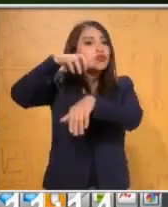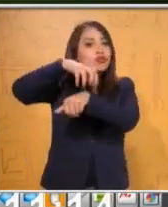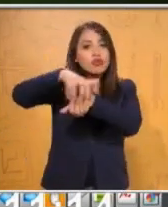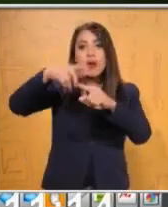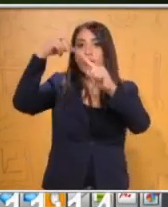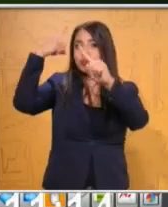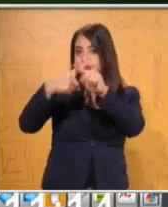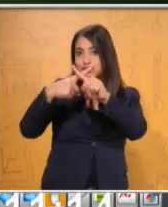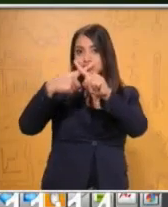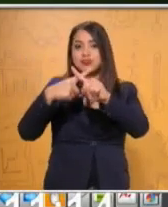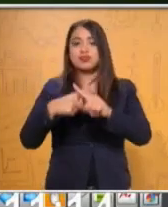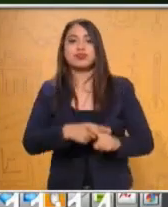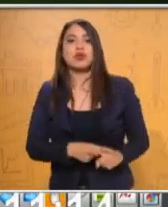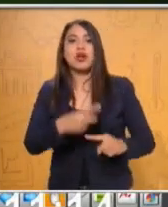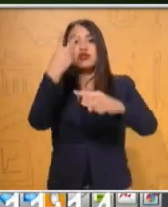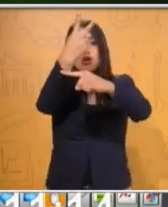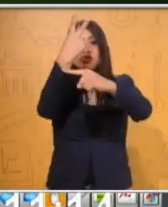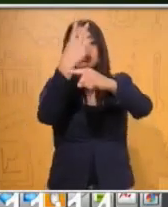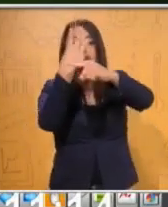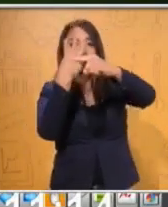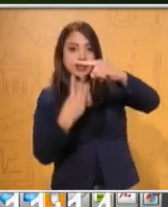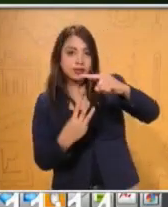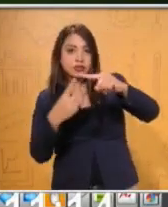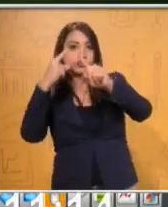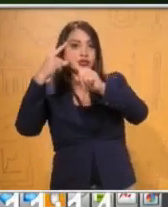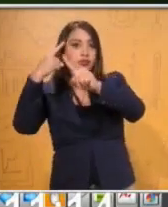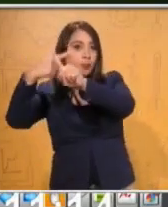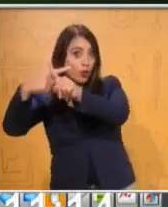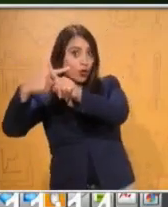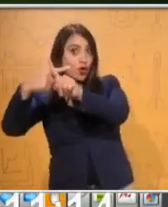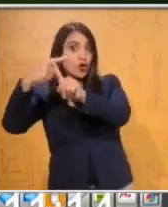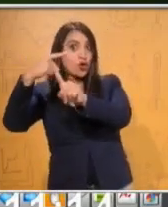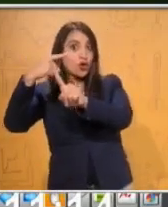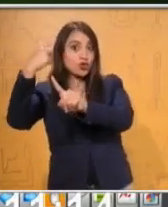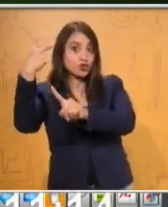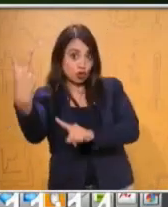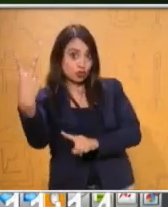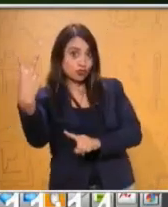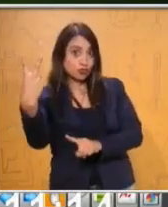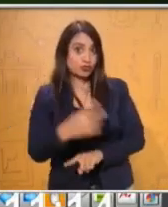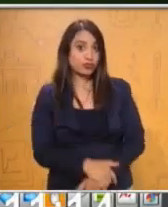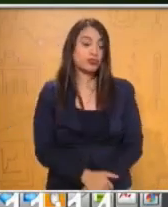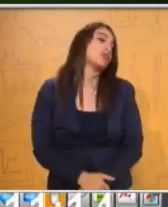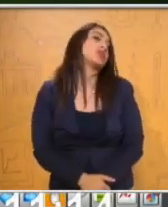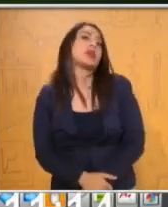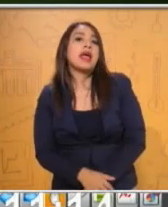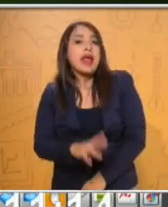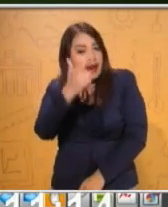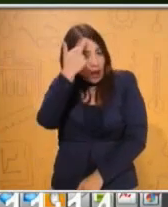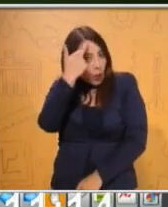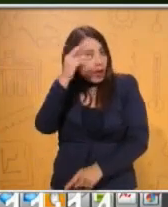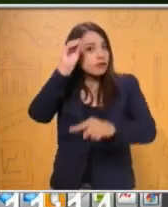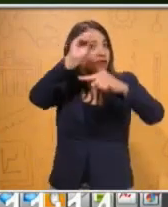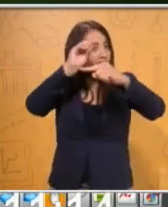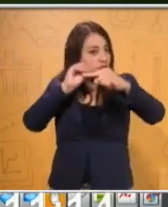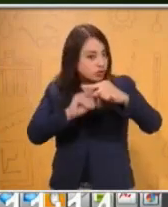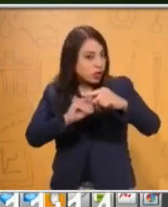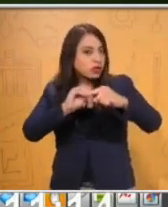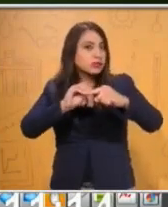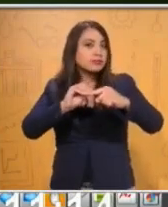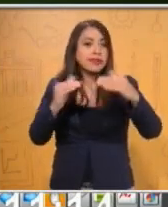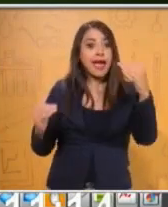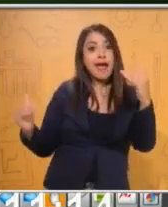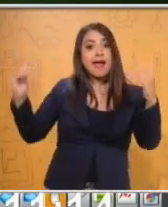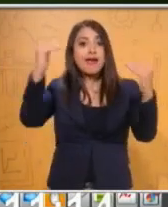El dos tercios por dos. Recordando que para obtener fracciones equivalentes, puedes multiplicar o puedes dividir,